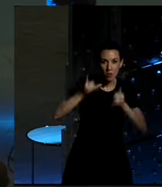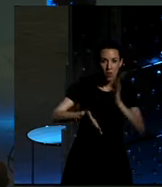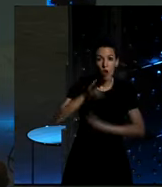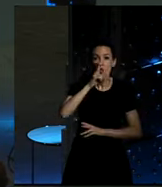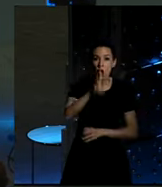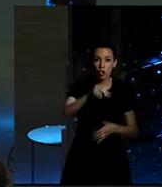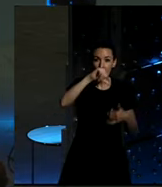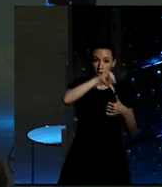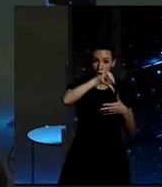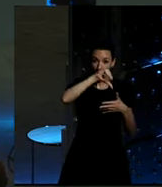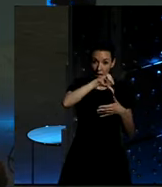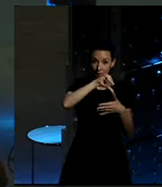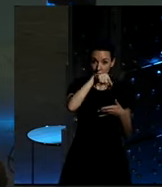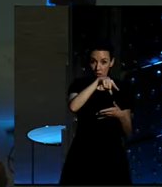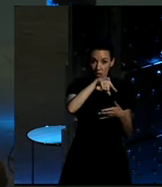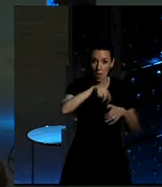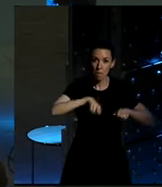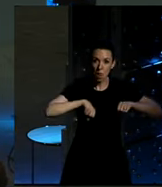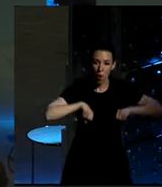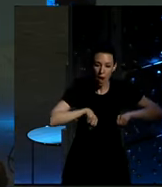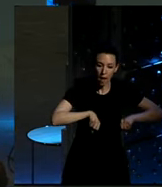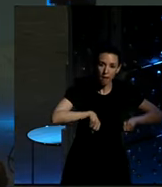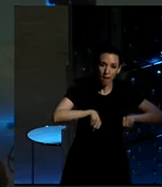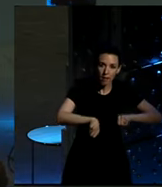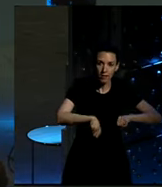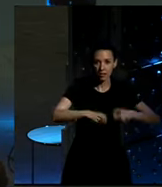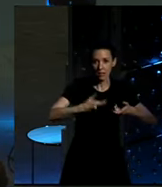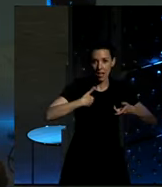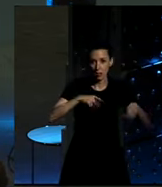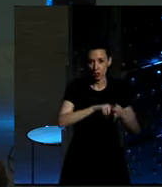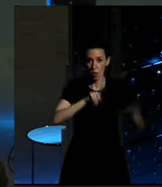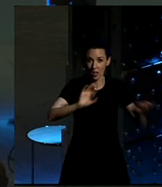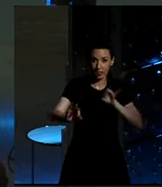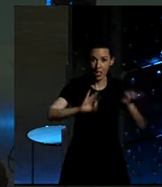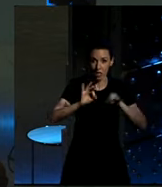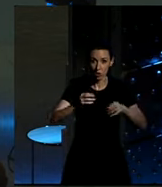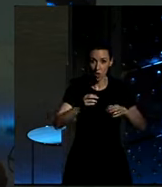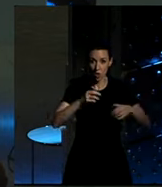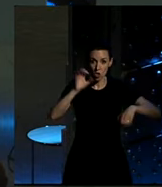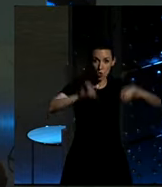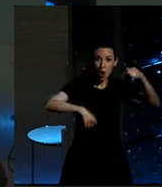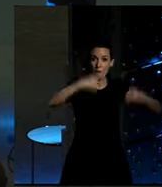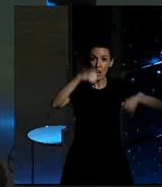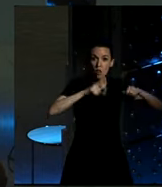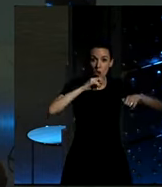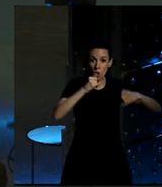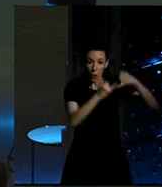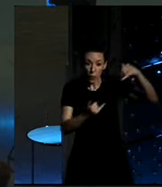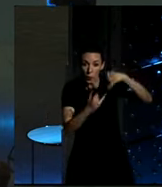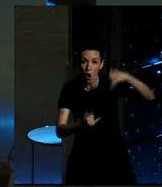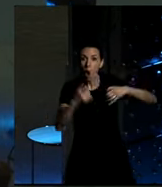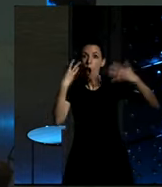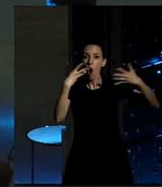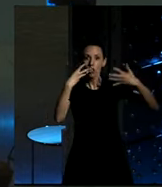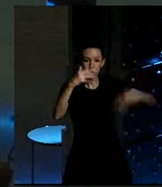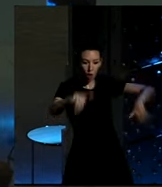Latinoamérica, con un carrito también, con un teatro, con unas marionetas de ocho hilos. Y Pedro en su